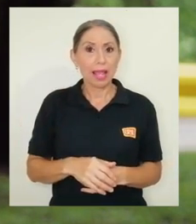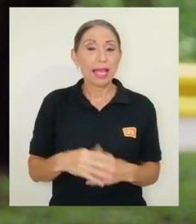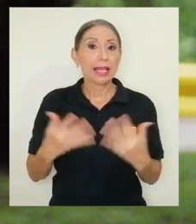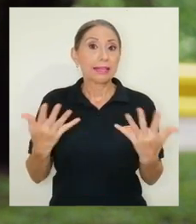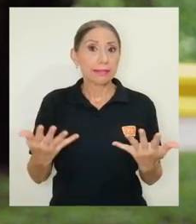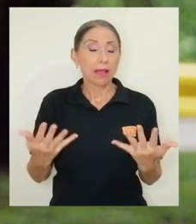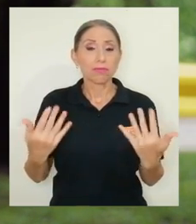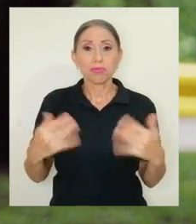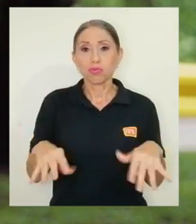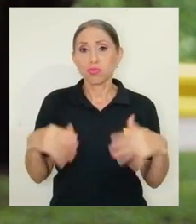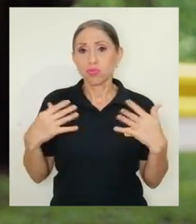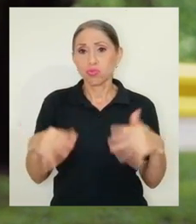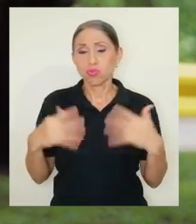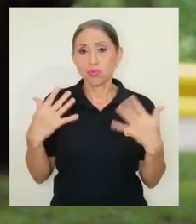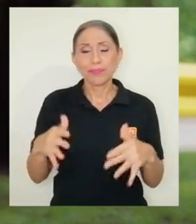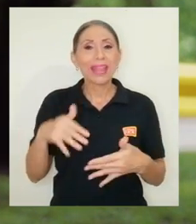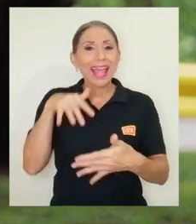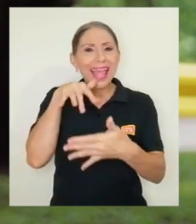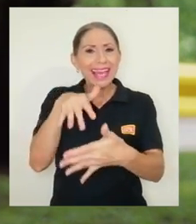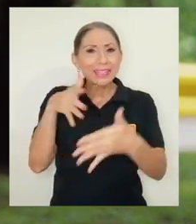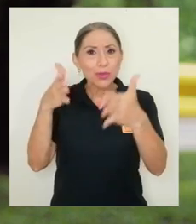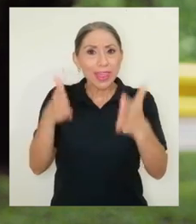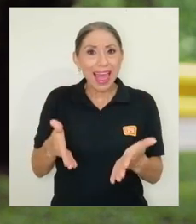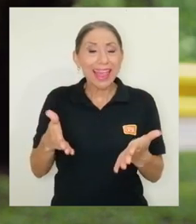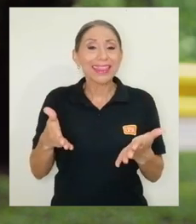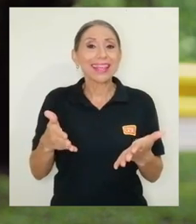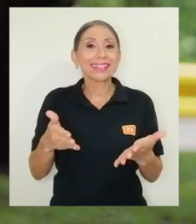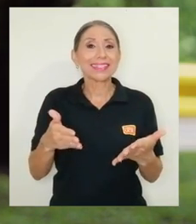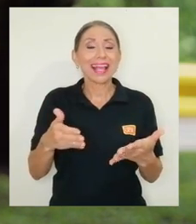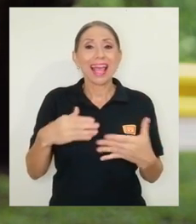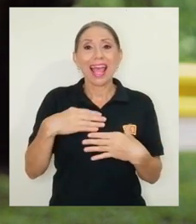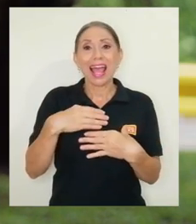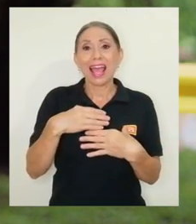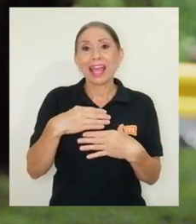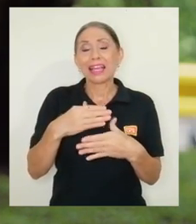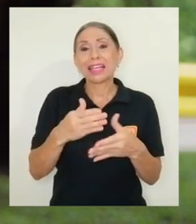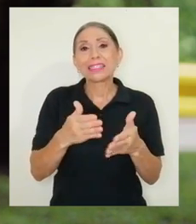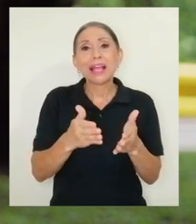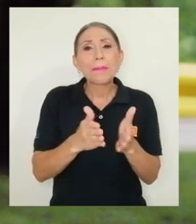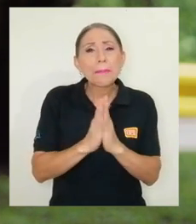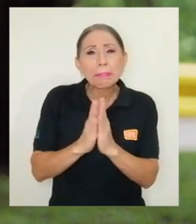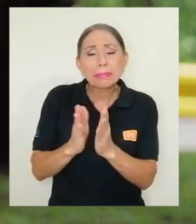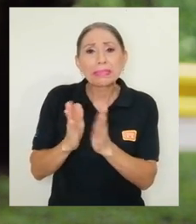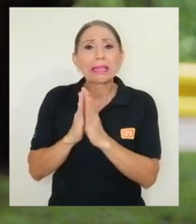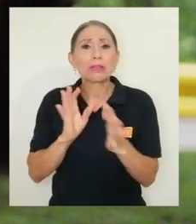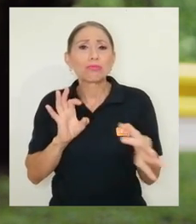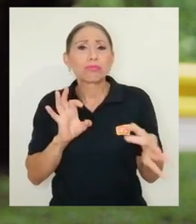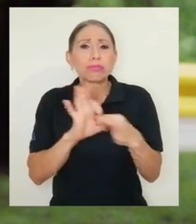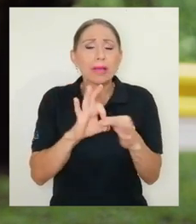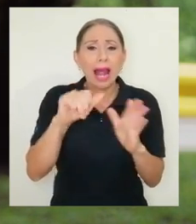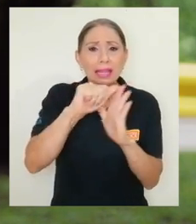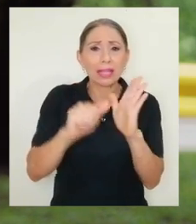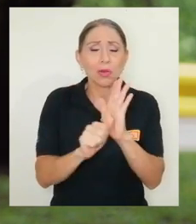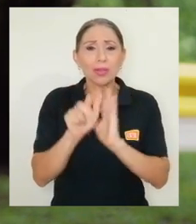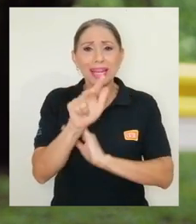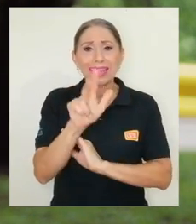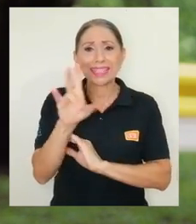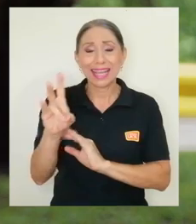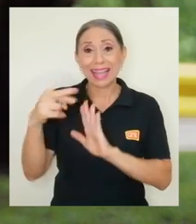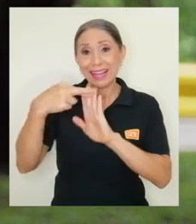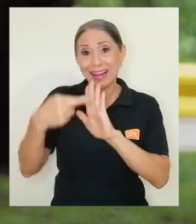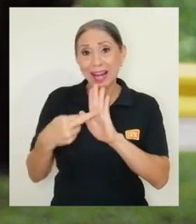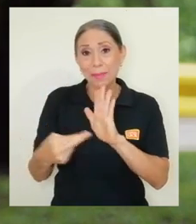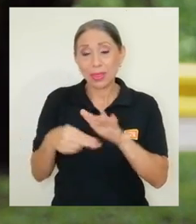aumentado increíblemente los estudiantes que están haciendo el trámite de adscripción al artículo 37 del Reglamento del